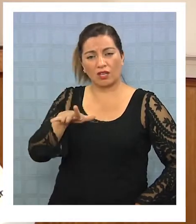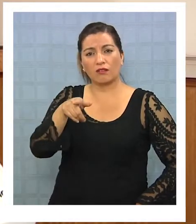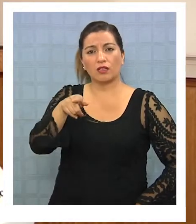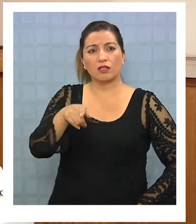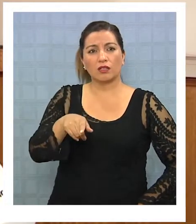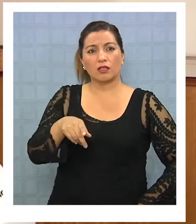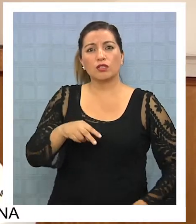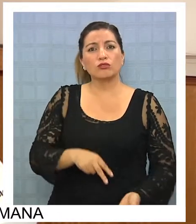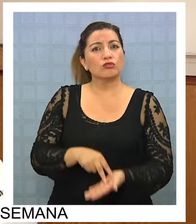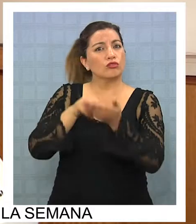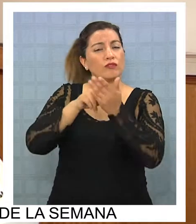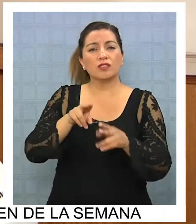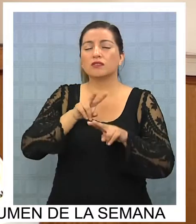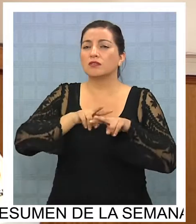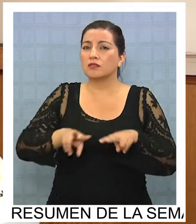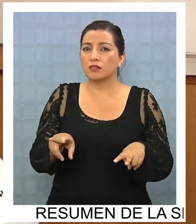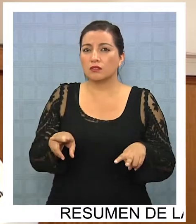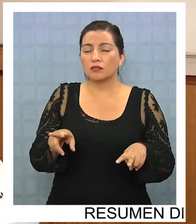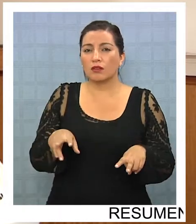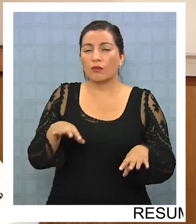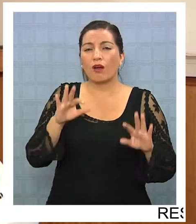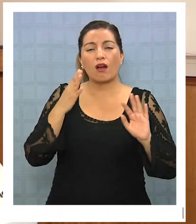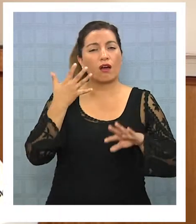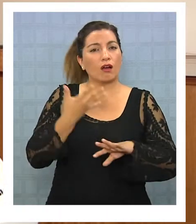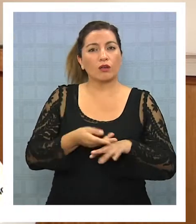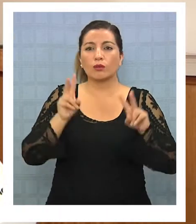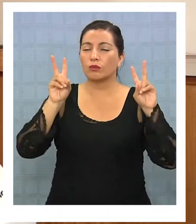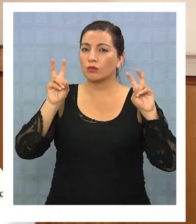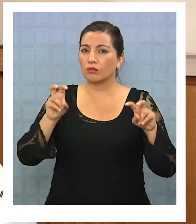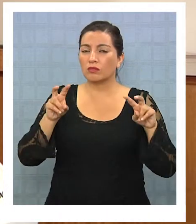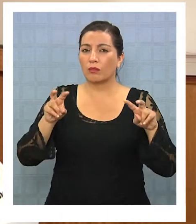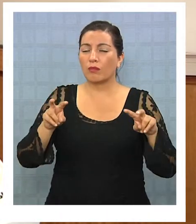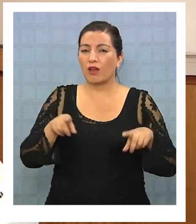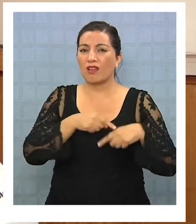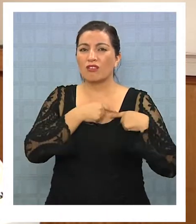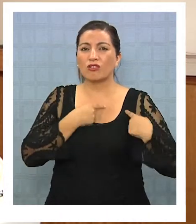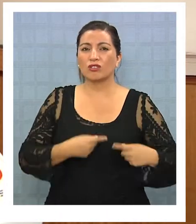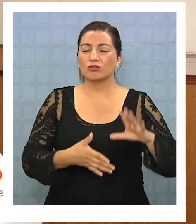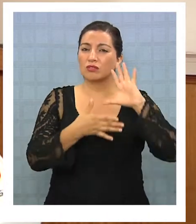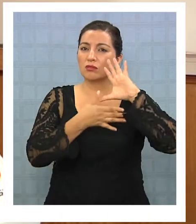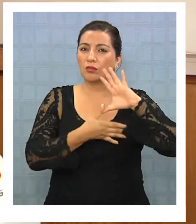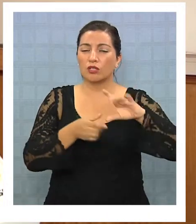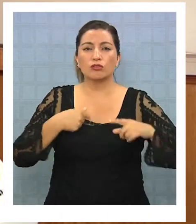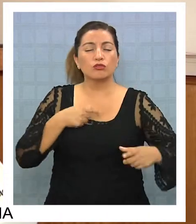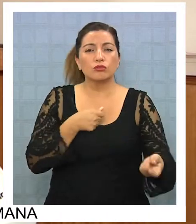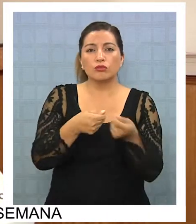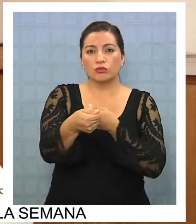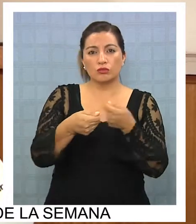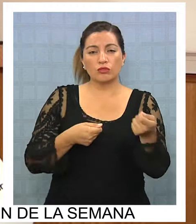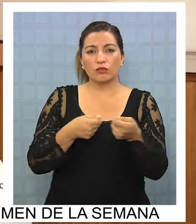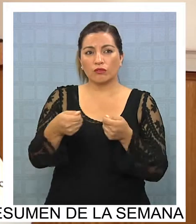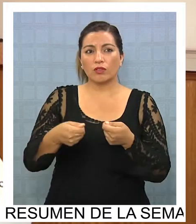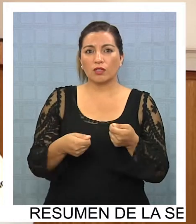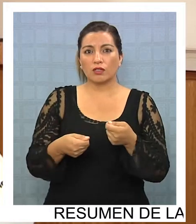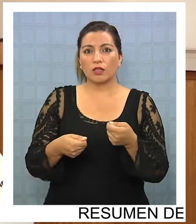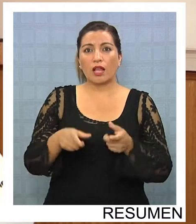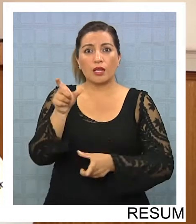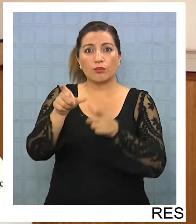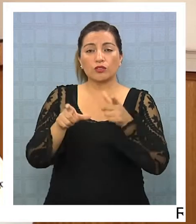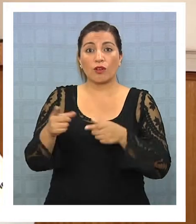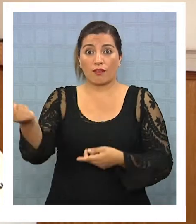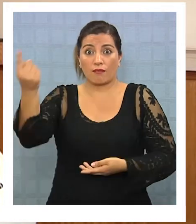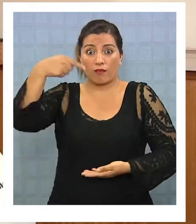porque tiene una localización especial en el corazón de América, y yo le vendo a quien me venga a comprar.